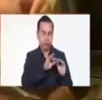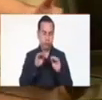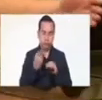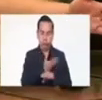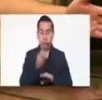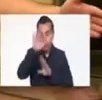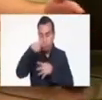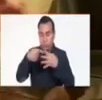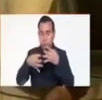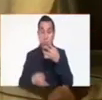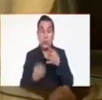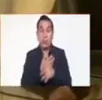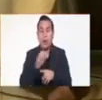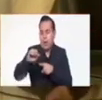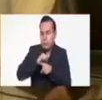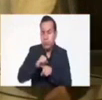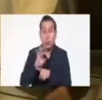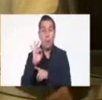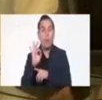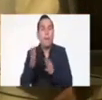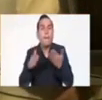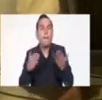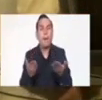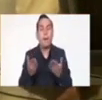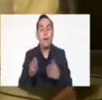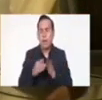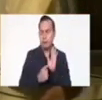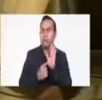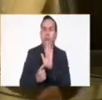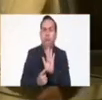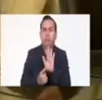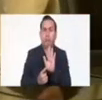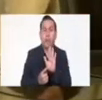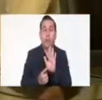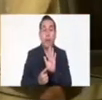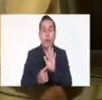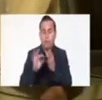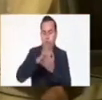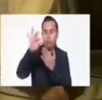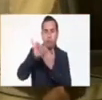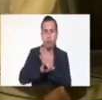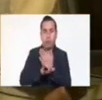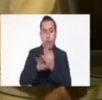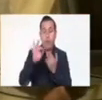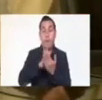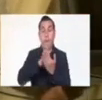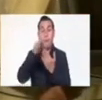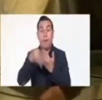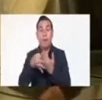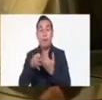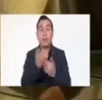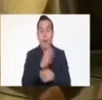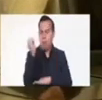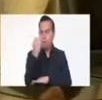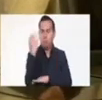viajas, perdón por la palabra, pero dijo que eran señoras, chismosas, que nomás repiten, lo que oyen, y no sé,